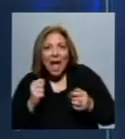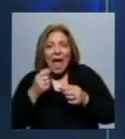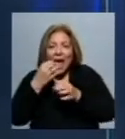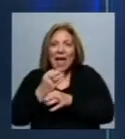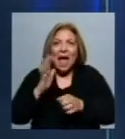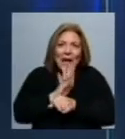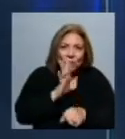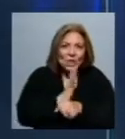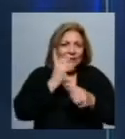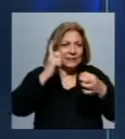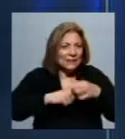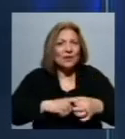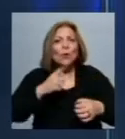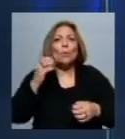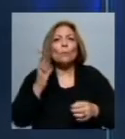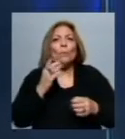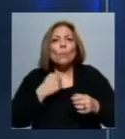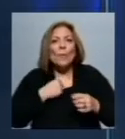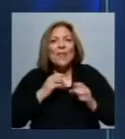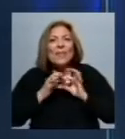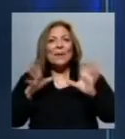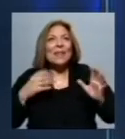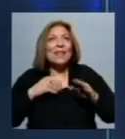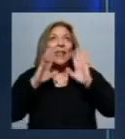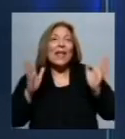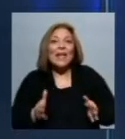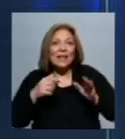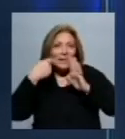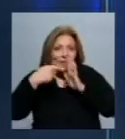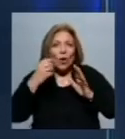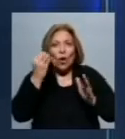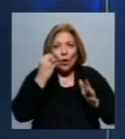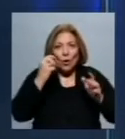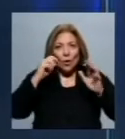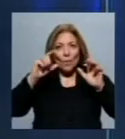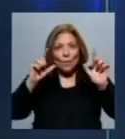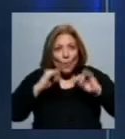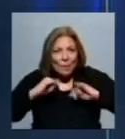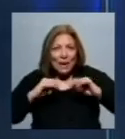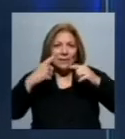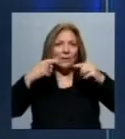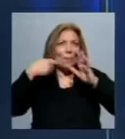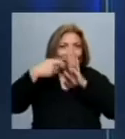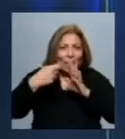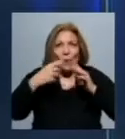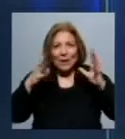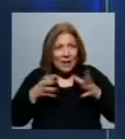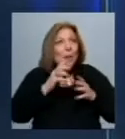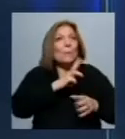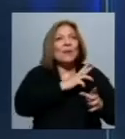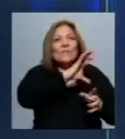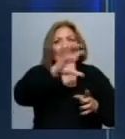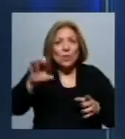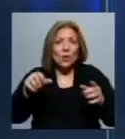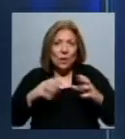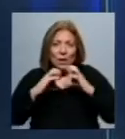actores, los productores independientes, más de 15 representantes de distintos, digamos, actores de la